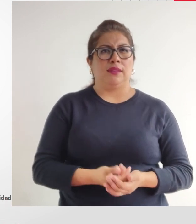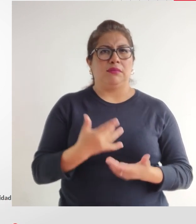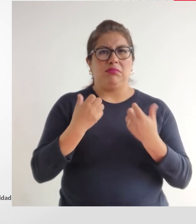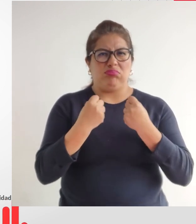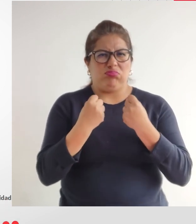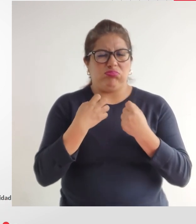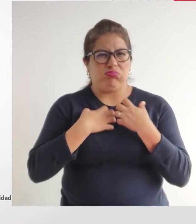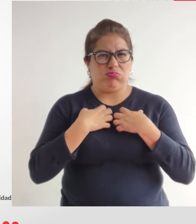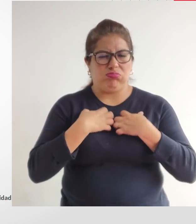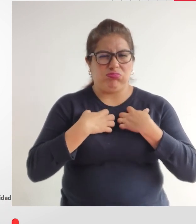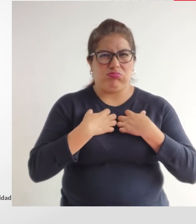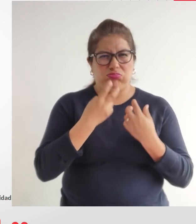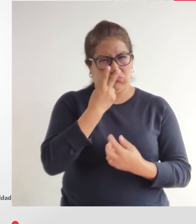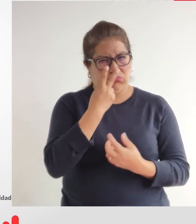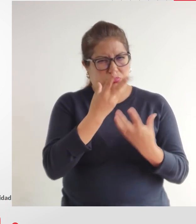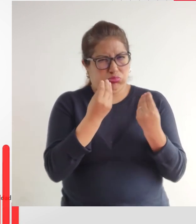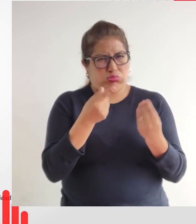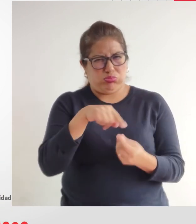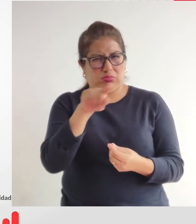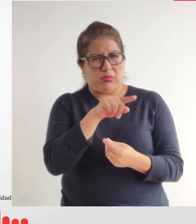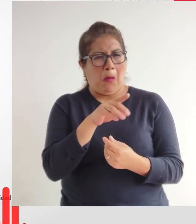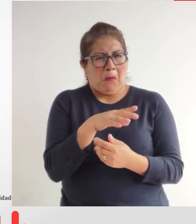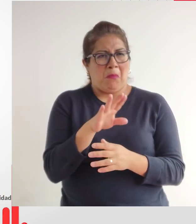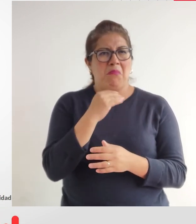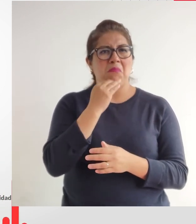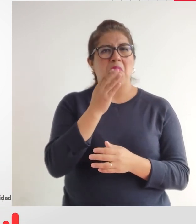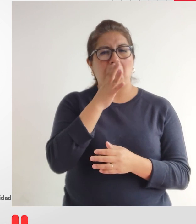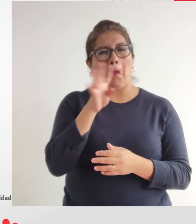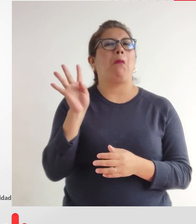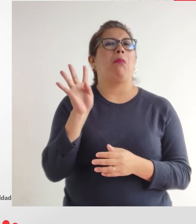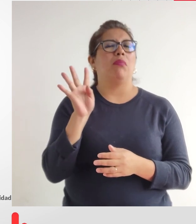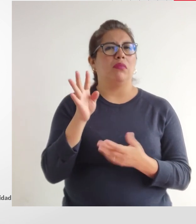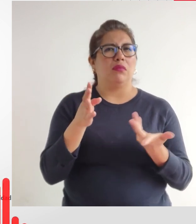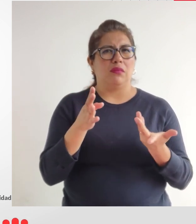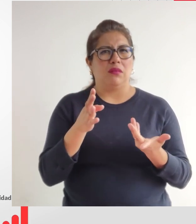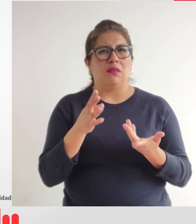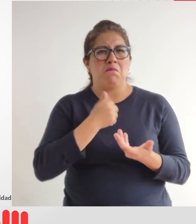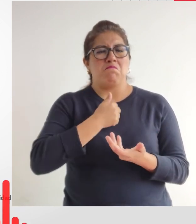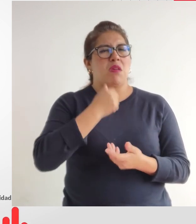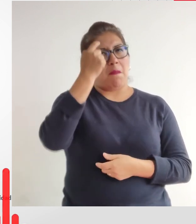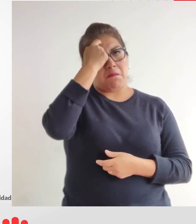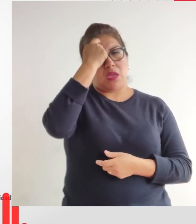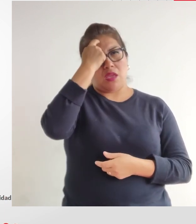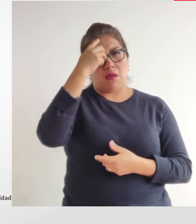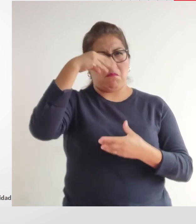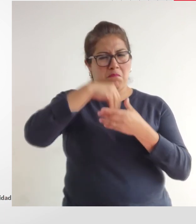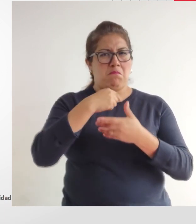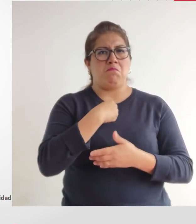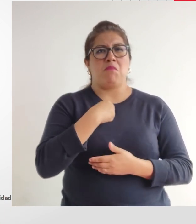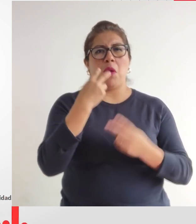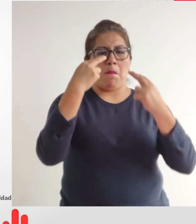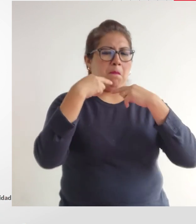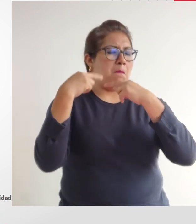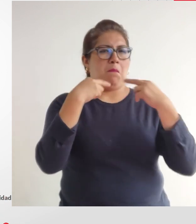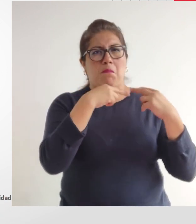mucha impotencia porque la indiferencia hace que nos volvamos individualistas vemos